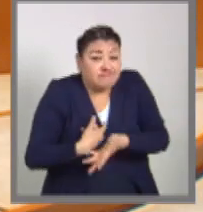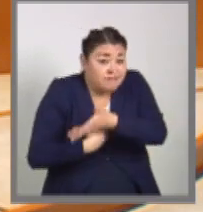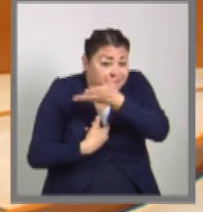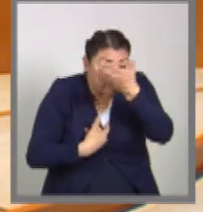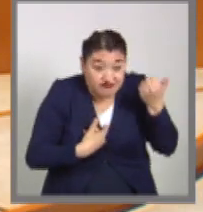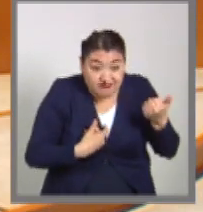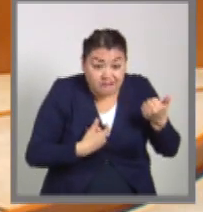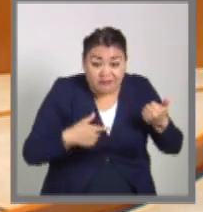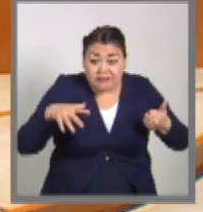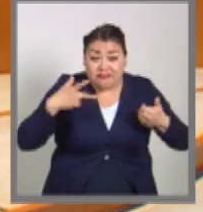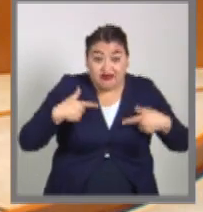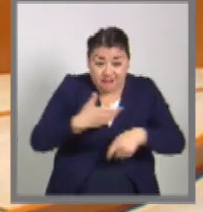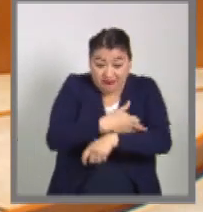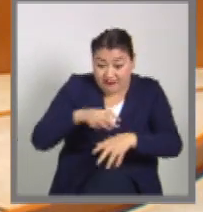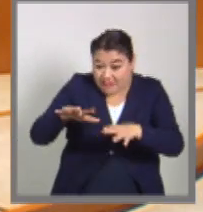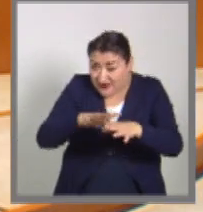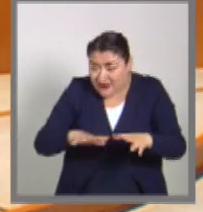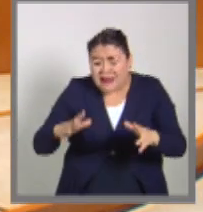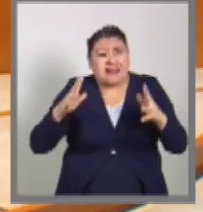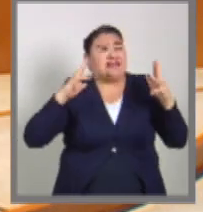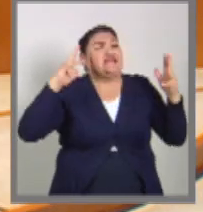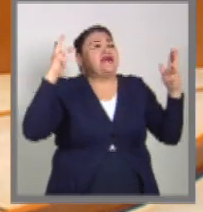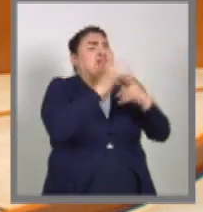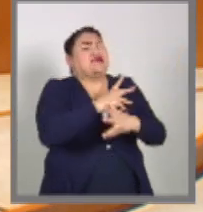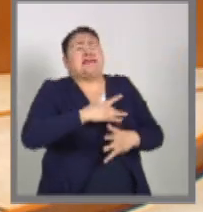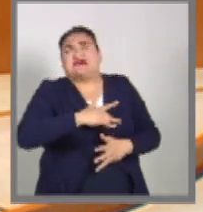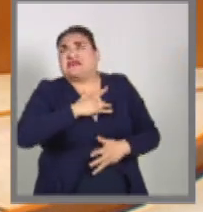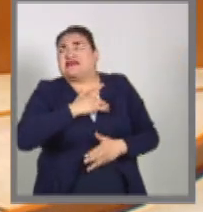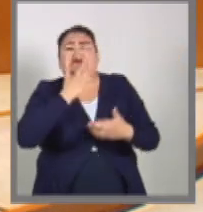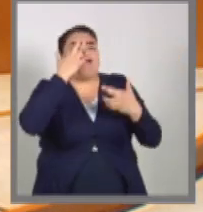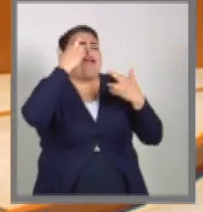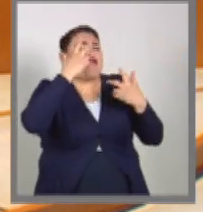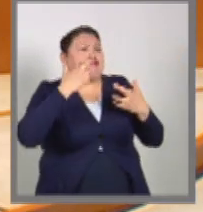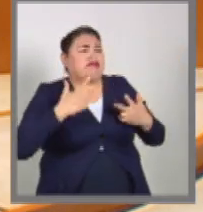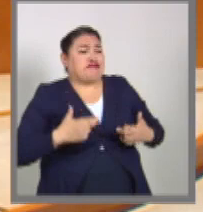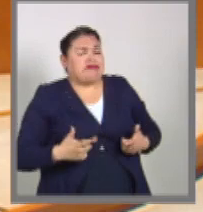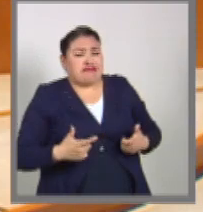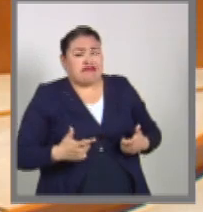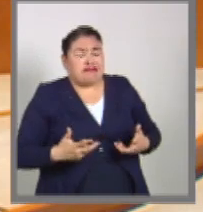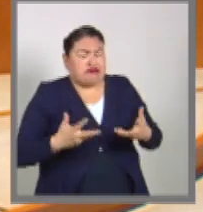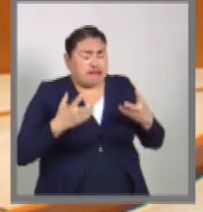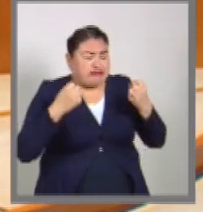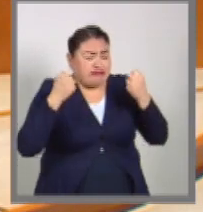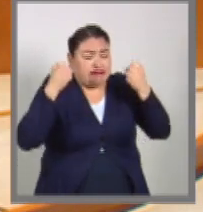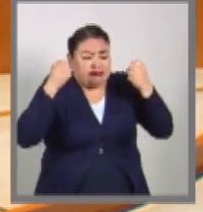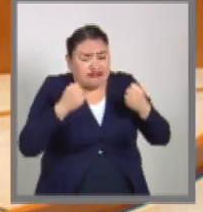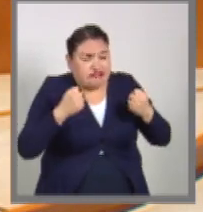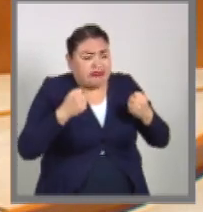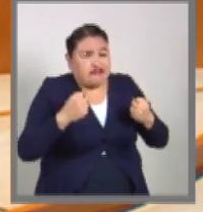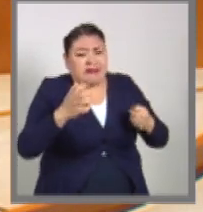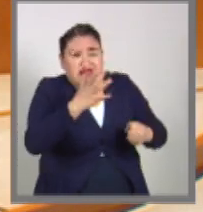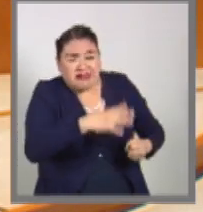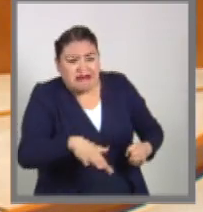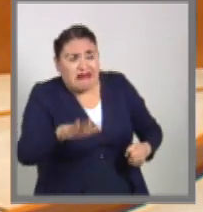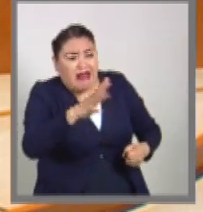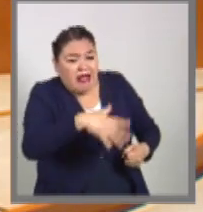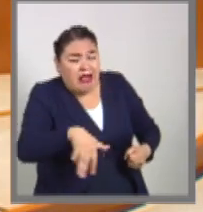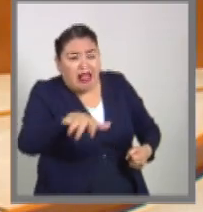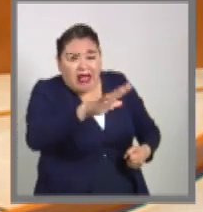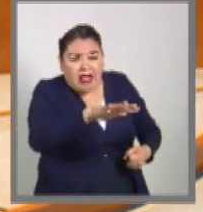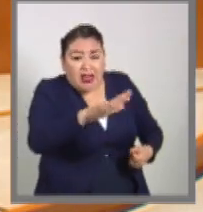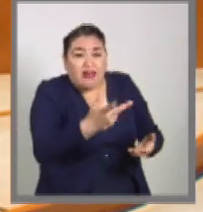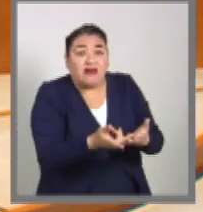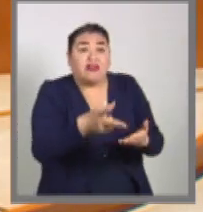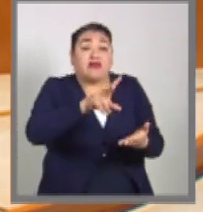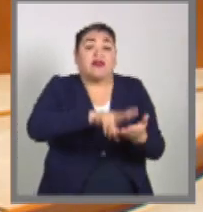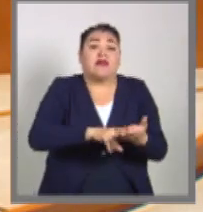la crisis de la búsqueda también va acompañada con la situación de afectación, sobre todo